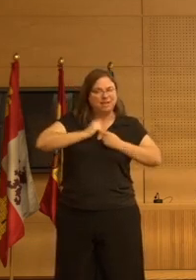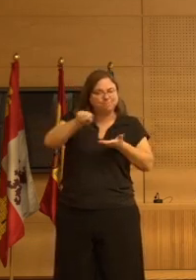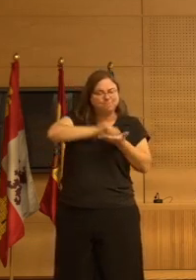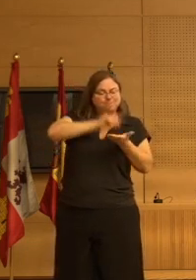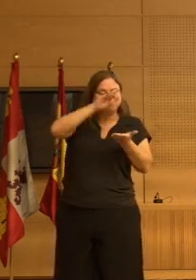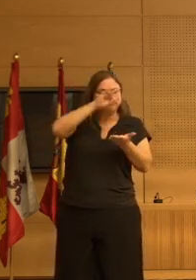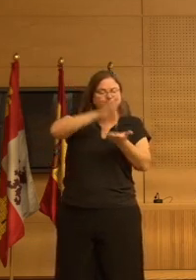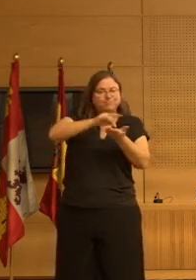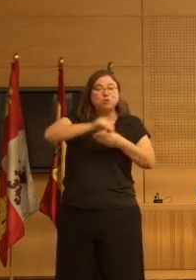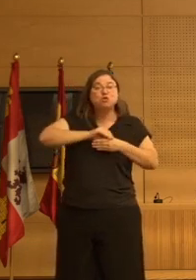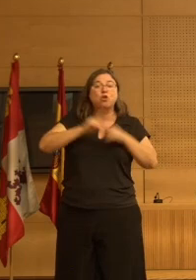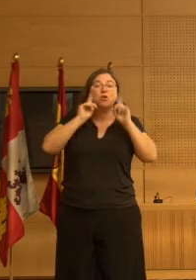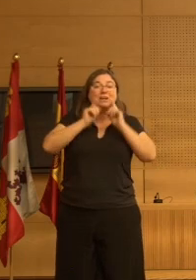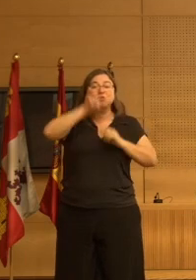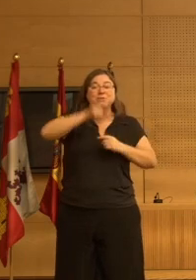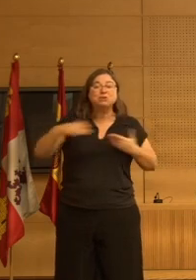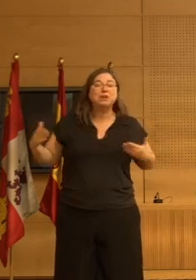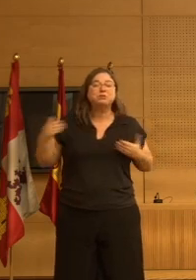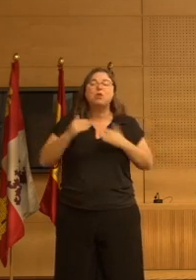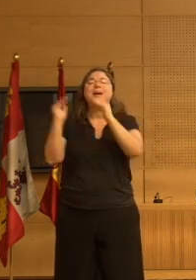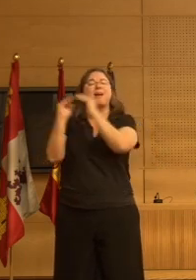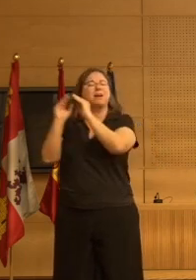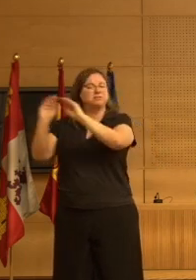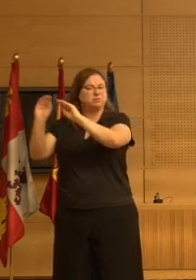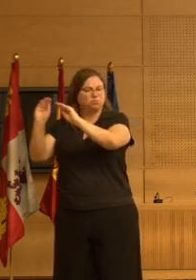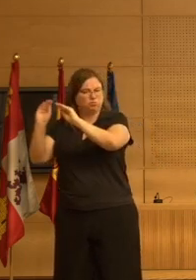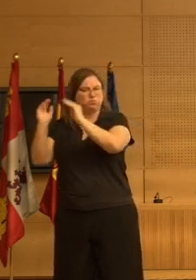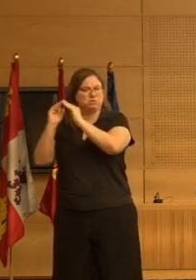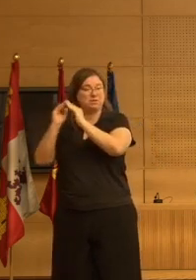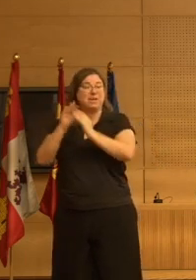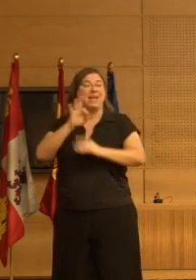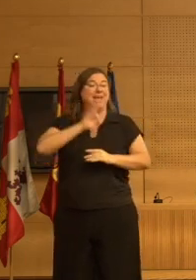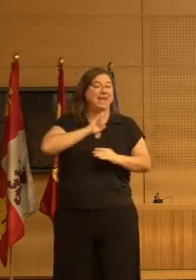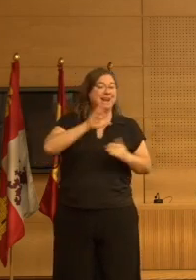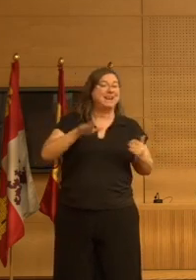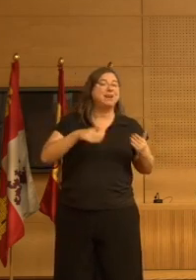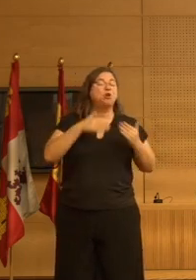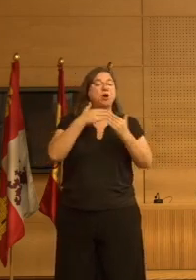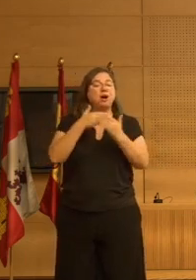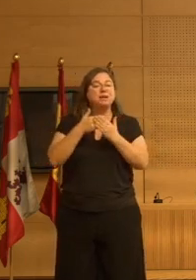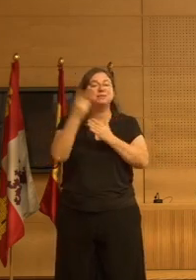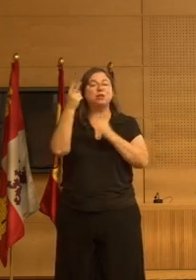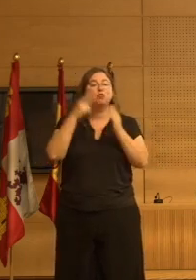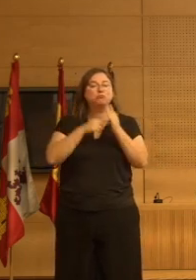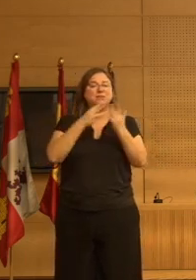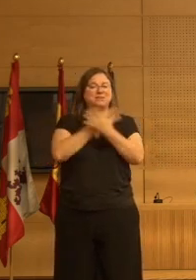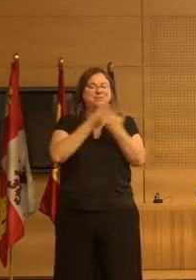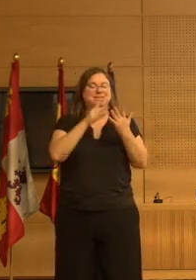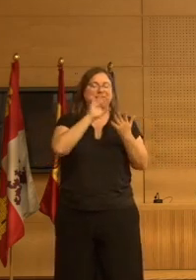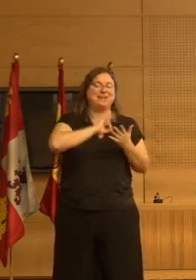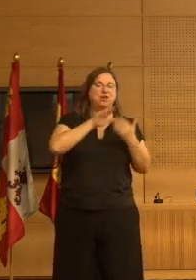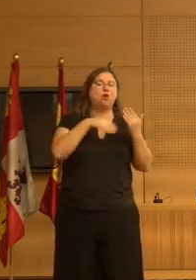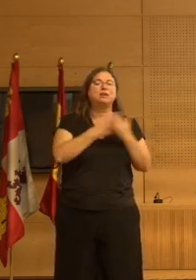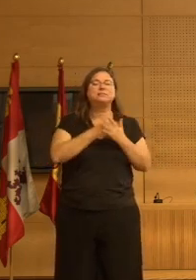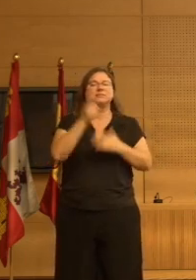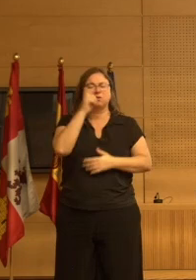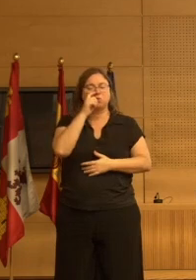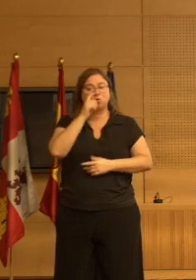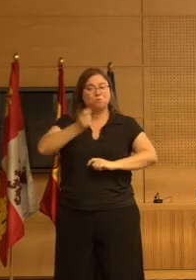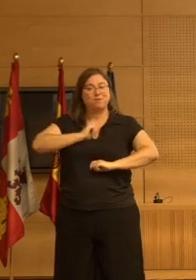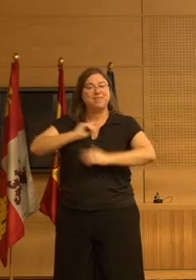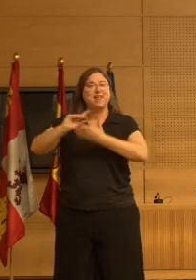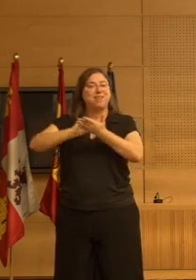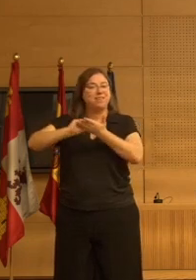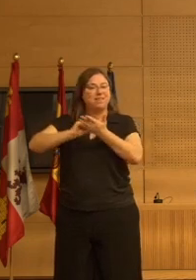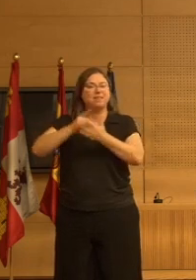casos de personas con demencia no institucionalizadas entre enero y junio del 2017. Y nos facilitaron